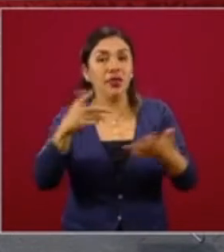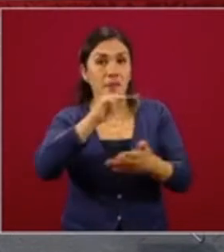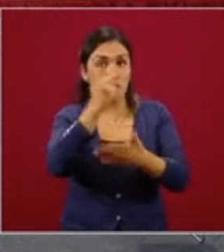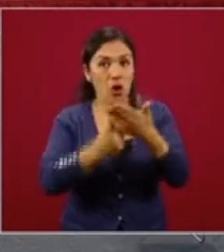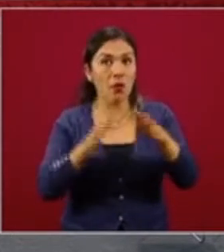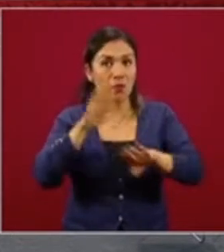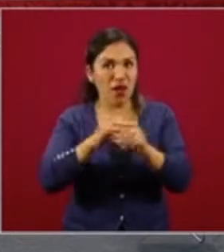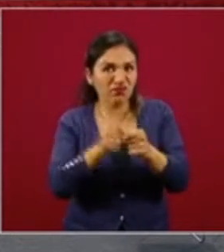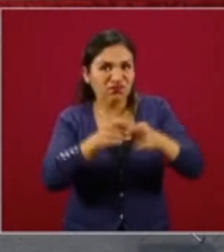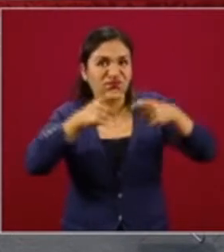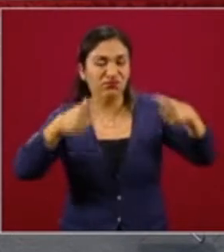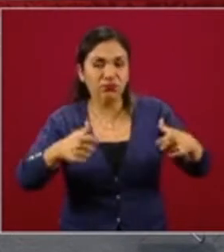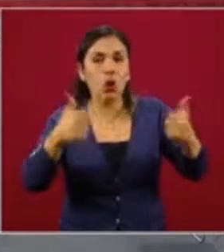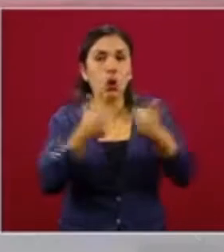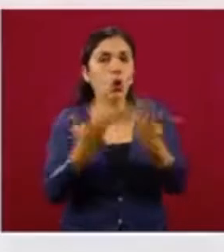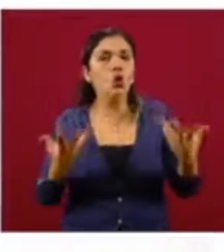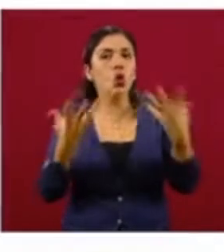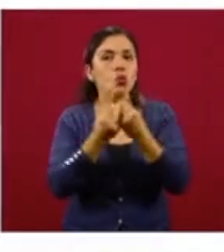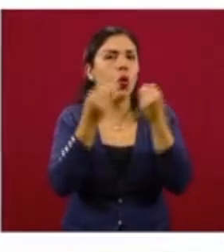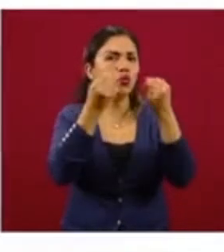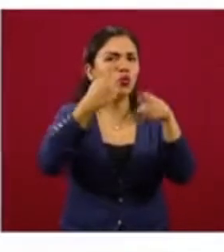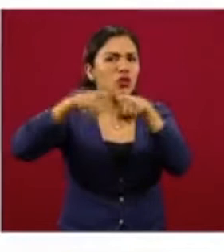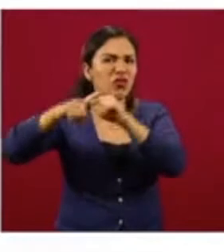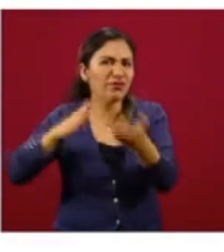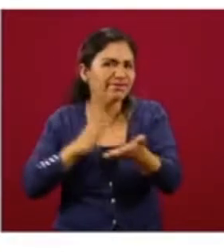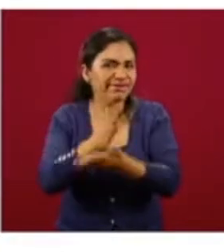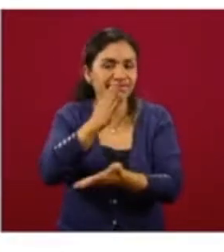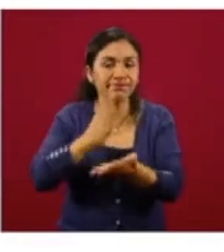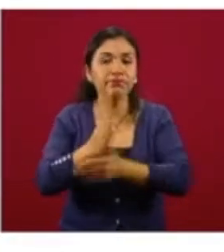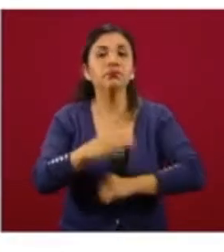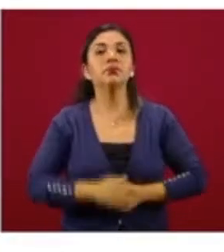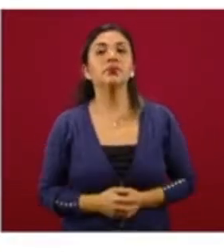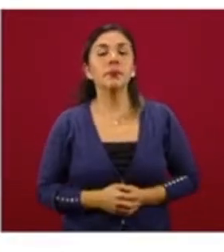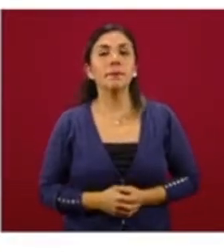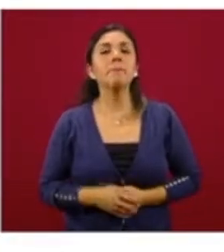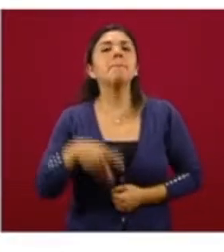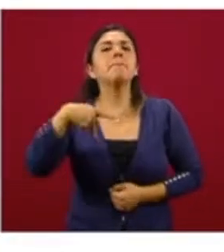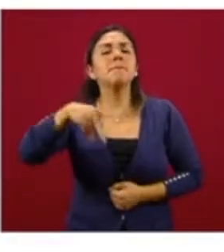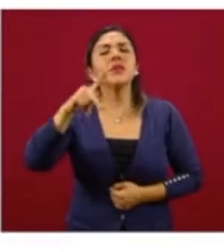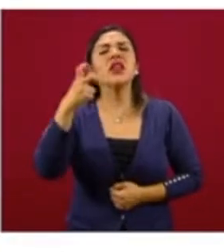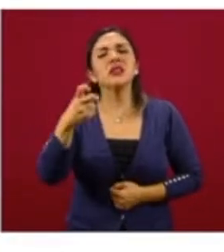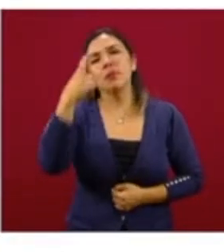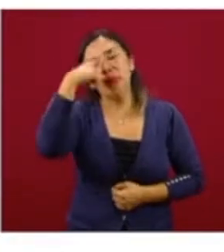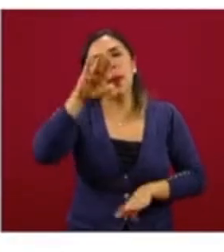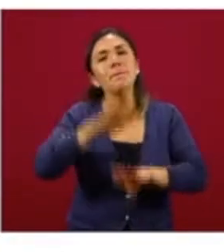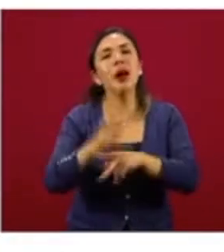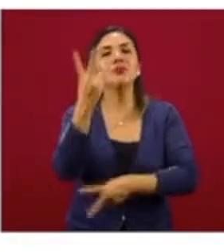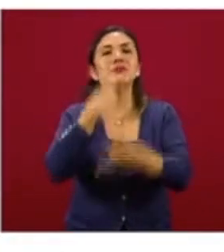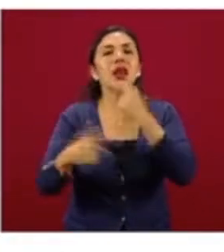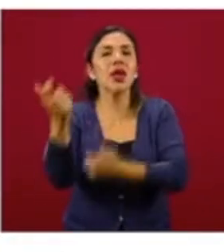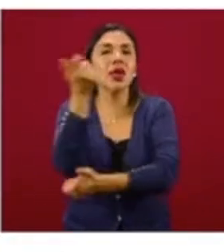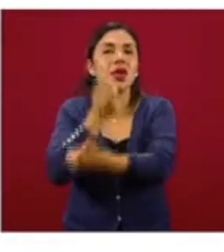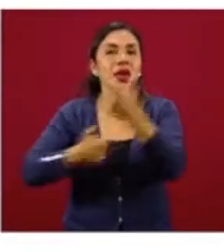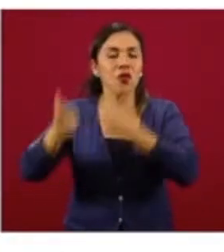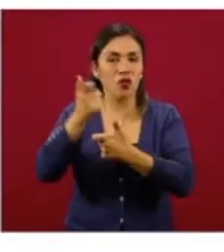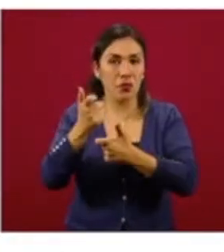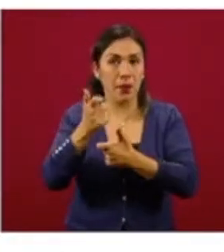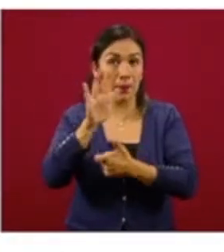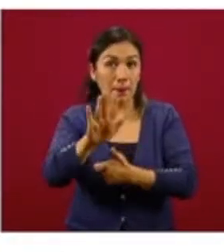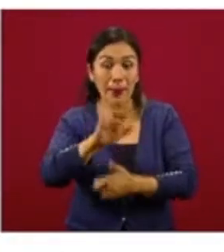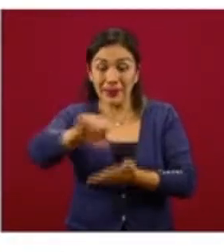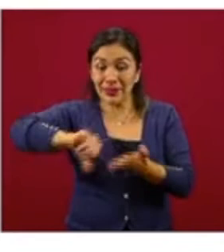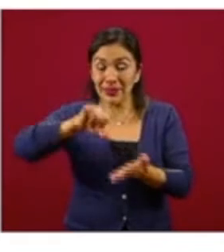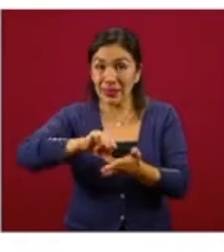que vamos a realizar un conjunto de intervenciones con un enfoque de activar la economía. Recordemos que el punto